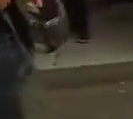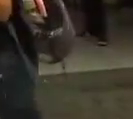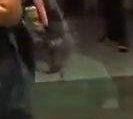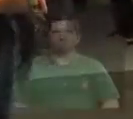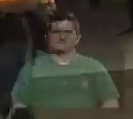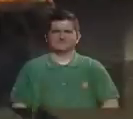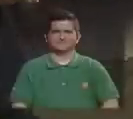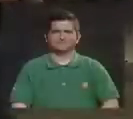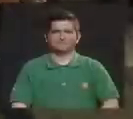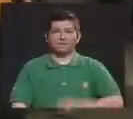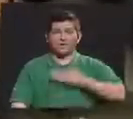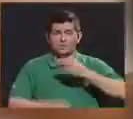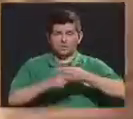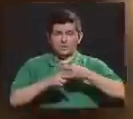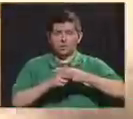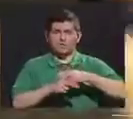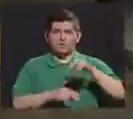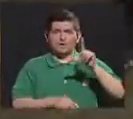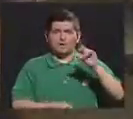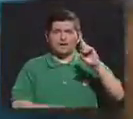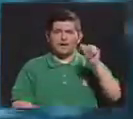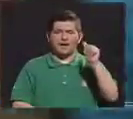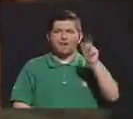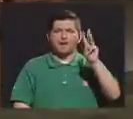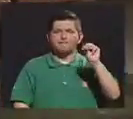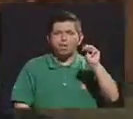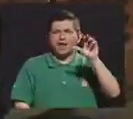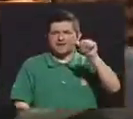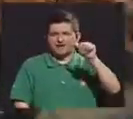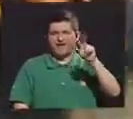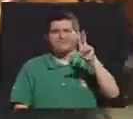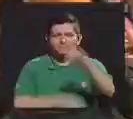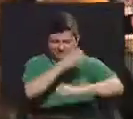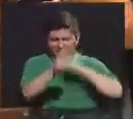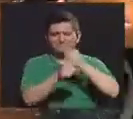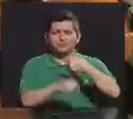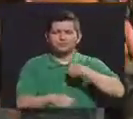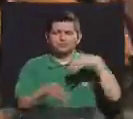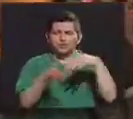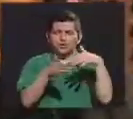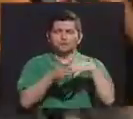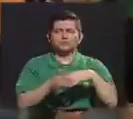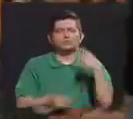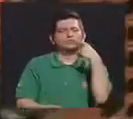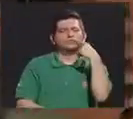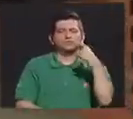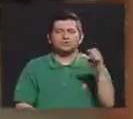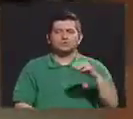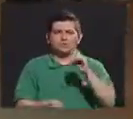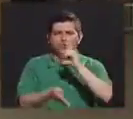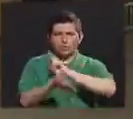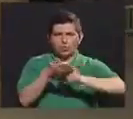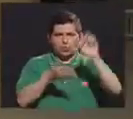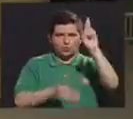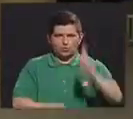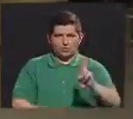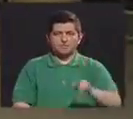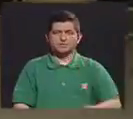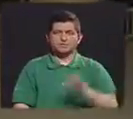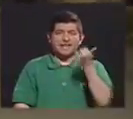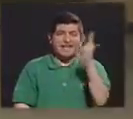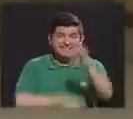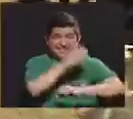Mi nombre es Laura Mora Alvarado, tengo 20 años, estudio odontología en la Universidad de Costa Rica y a los 13 años fui